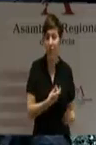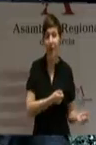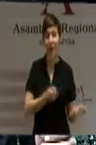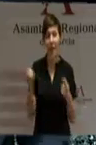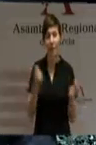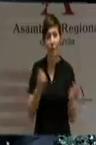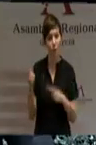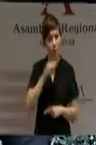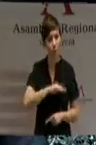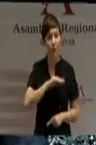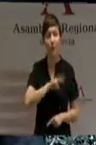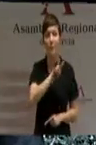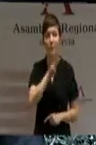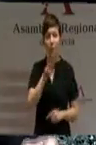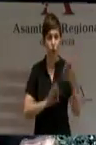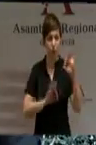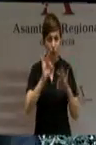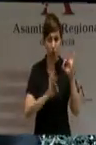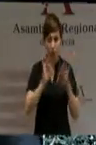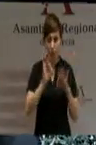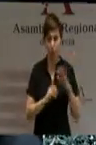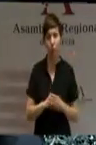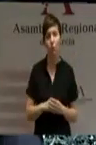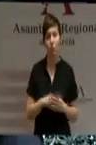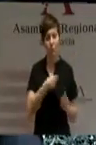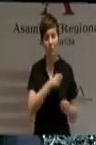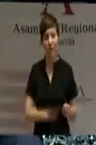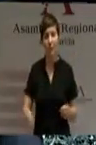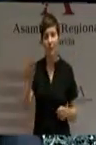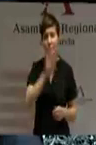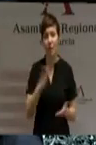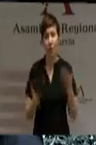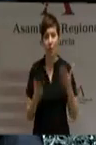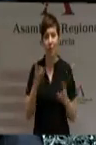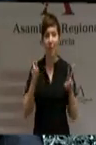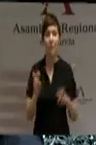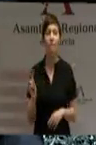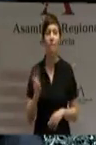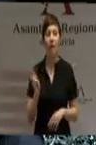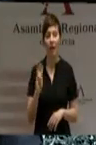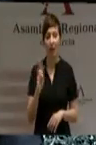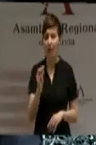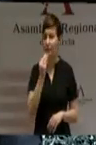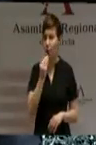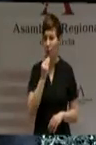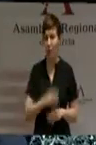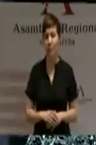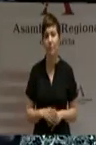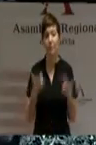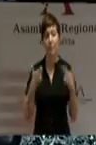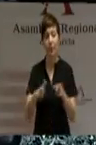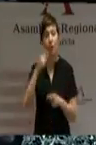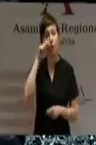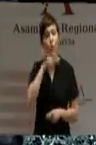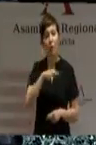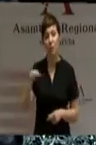representa ya el 22% de la exportación española de las conservas vegetales. El turismo, que